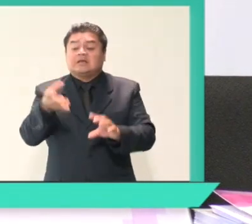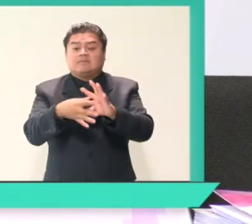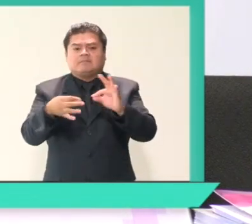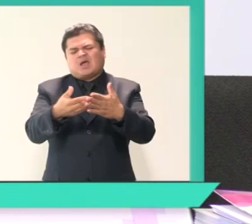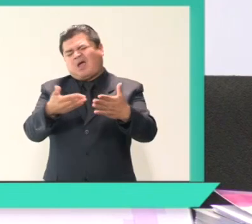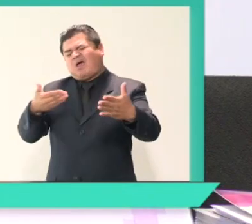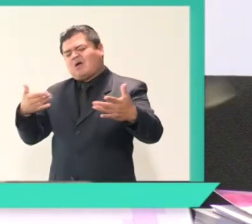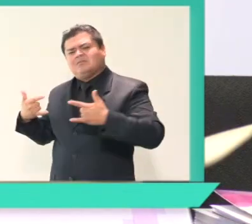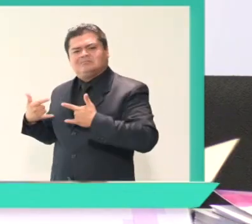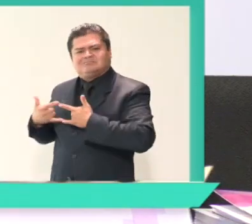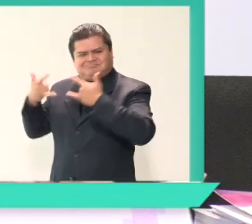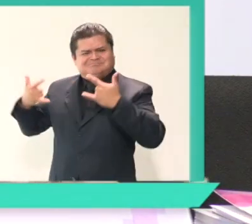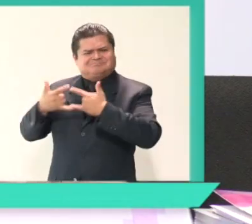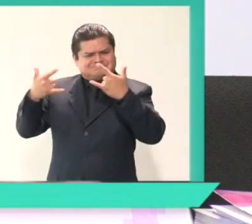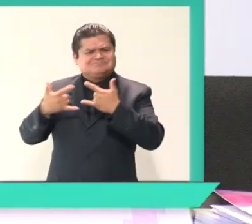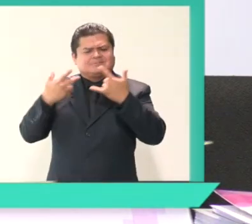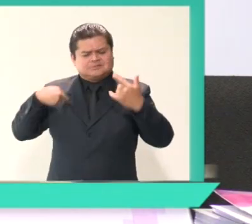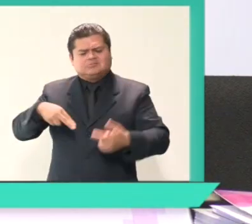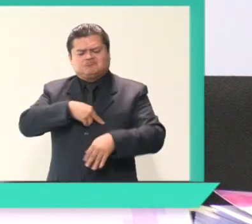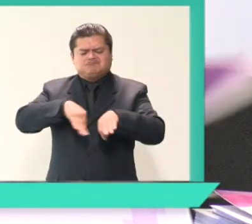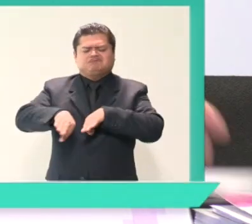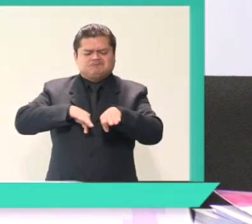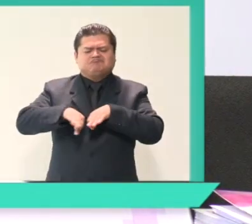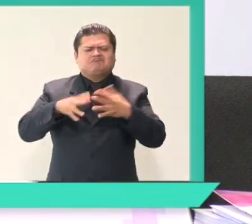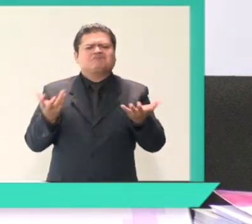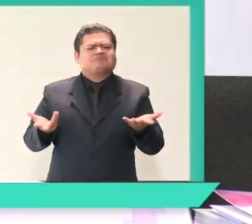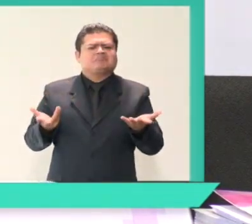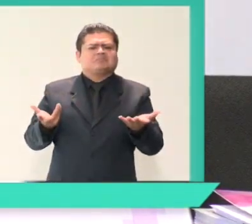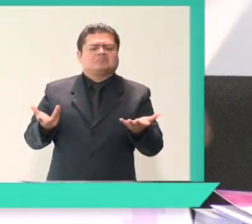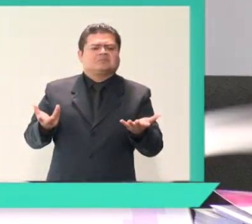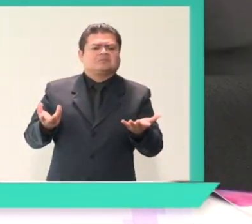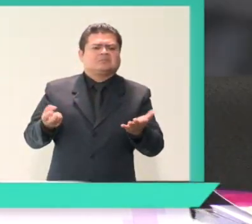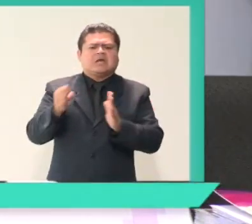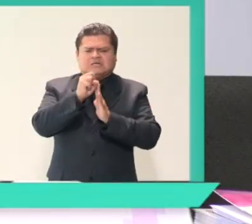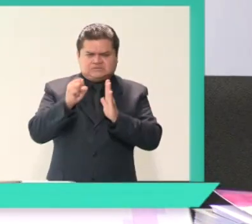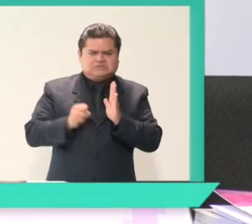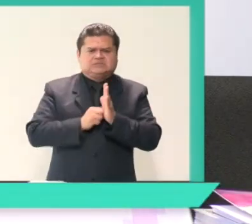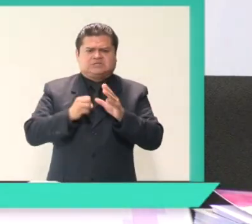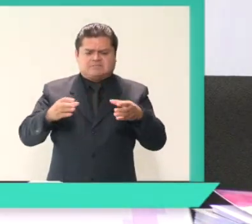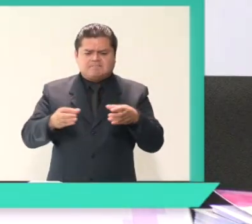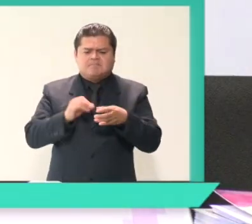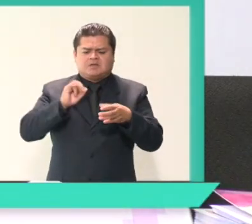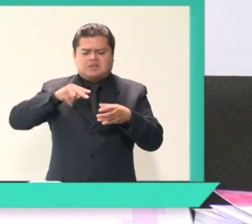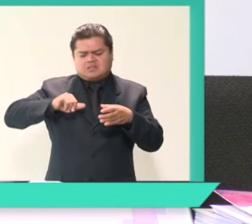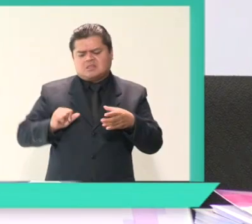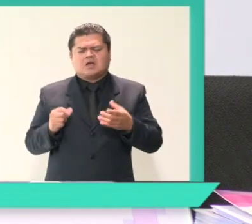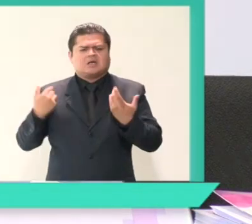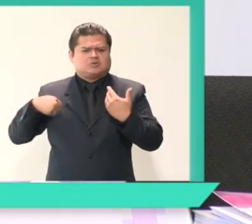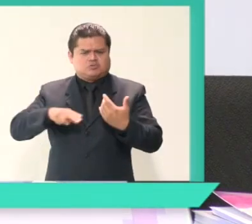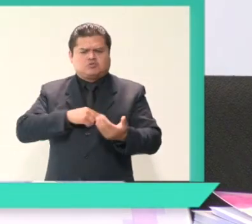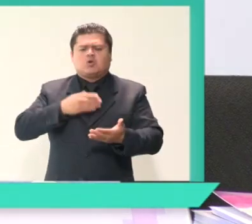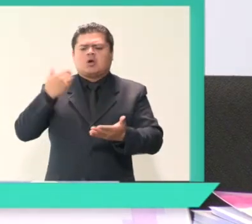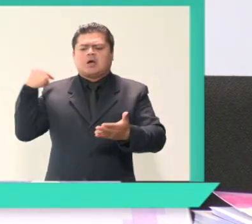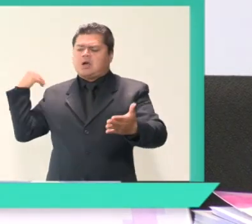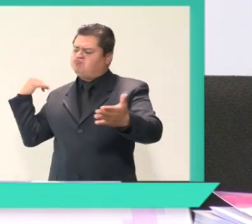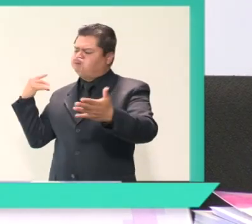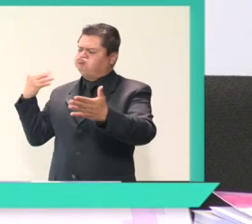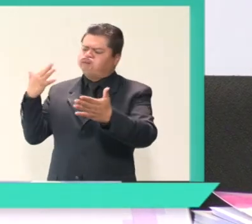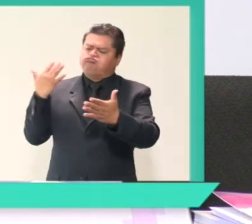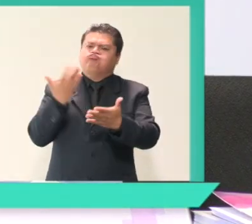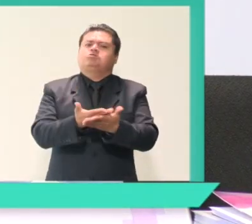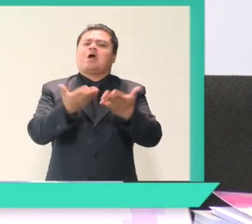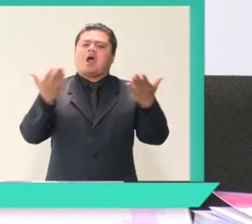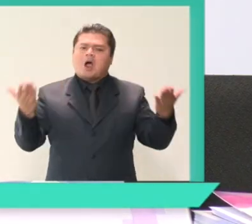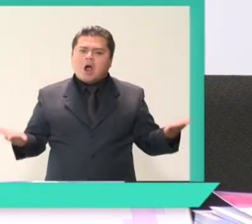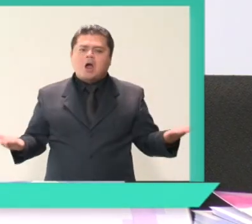explicó que el rediseño se hizo a partir de las recomendaciones de grupos de enfoque, usuarios regulares de la plataforma, organizaciones de la sociedad civil, estudios